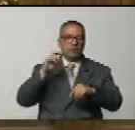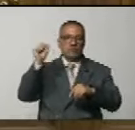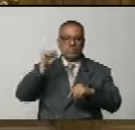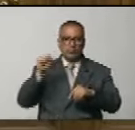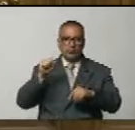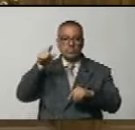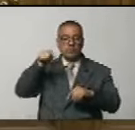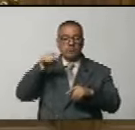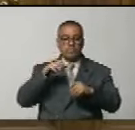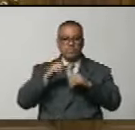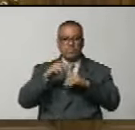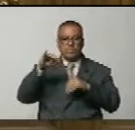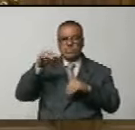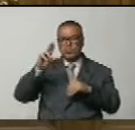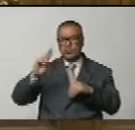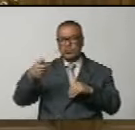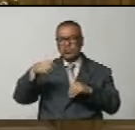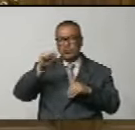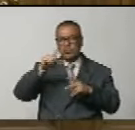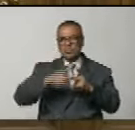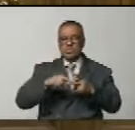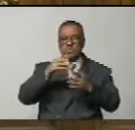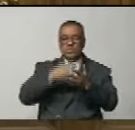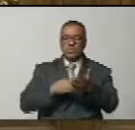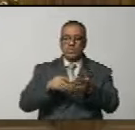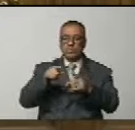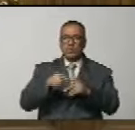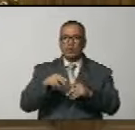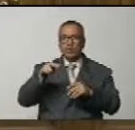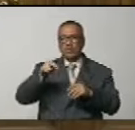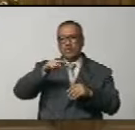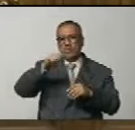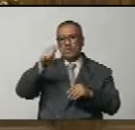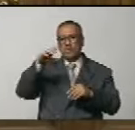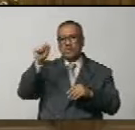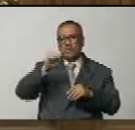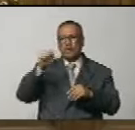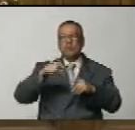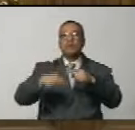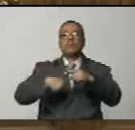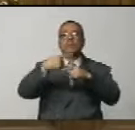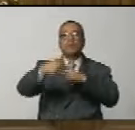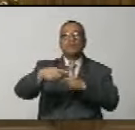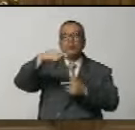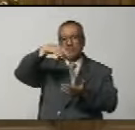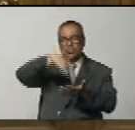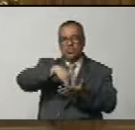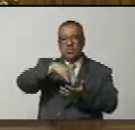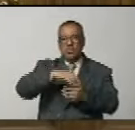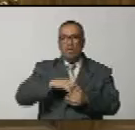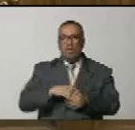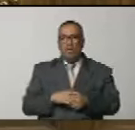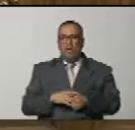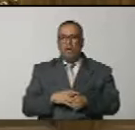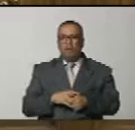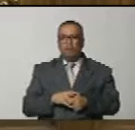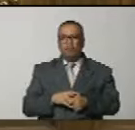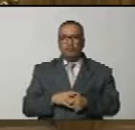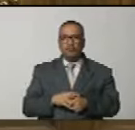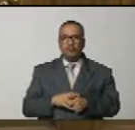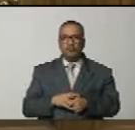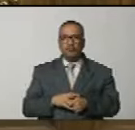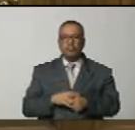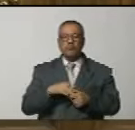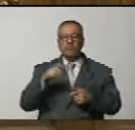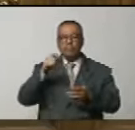en el Yaguar, en las queseras del medio, Mucurita y después en Caraobo, en